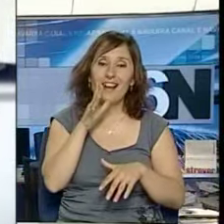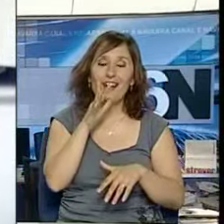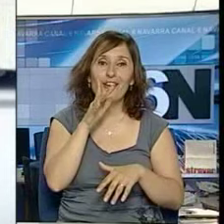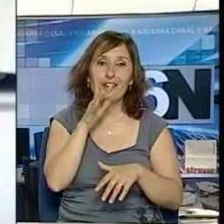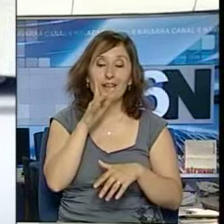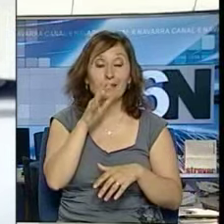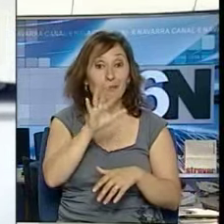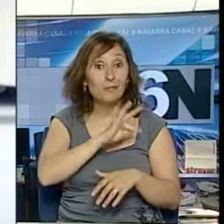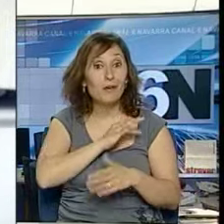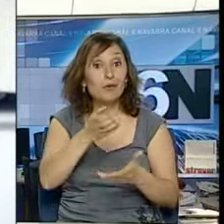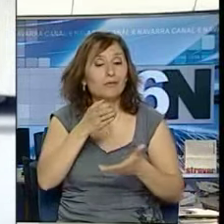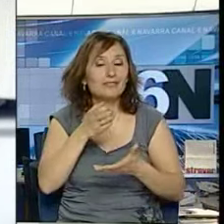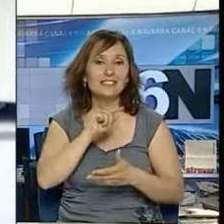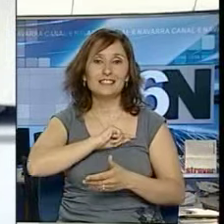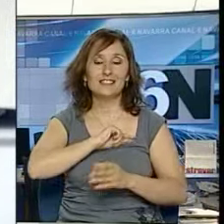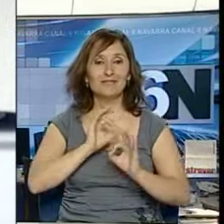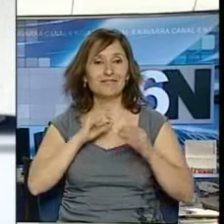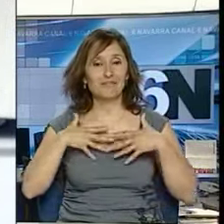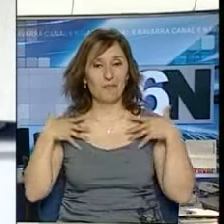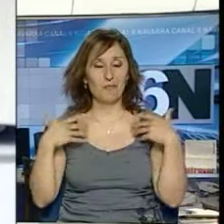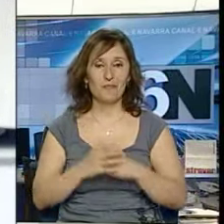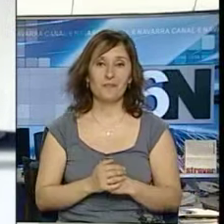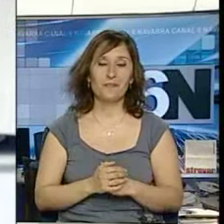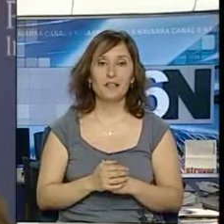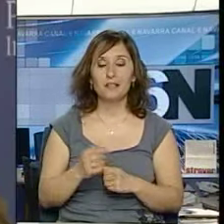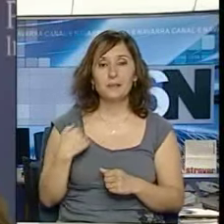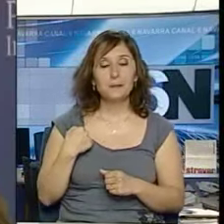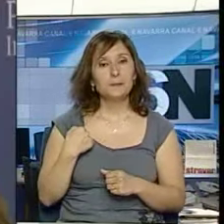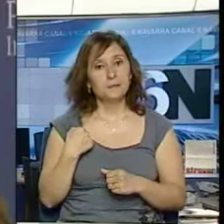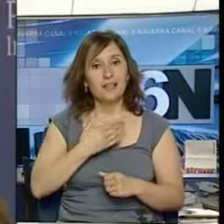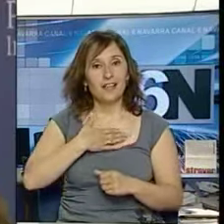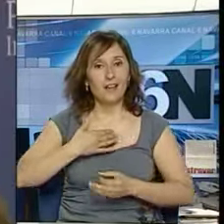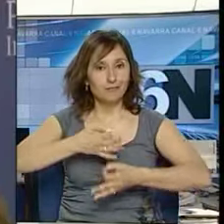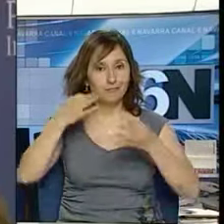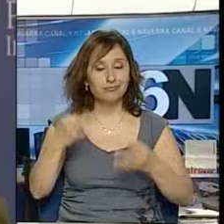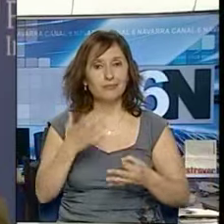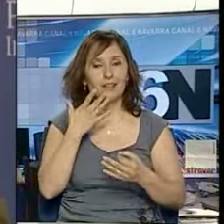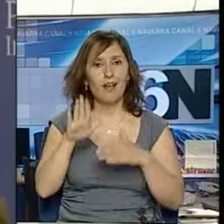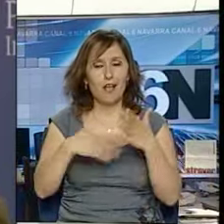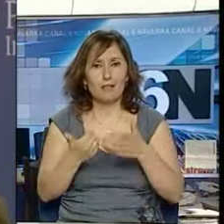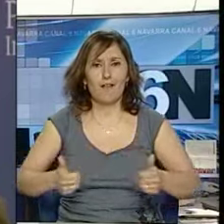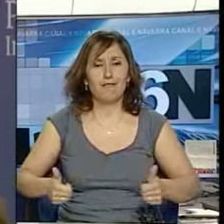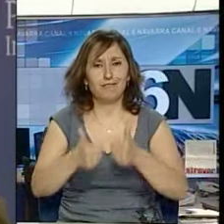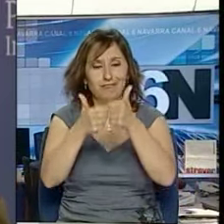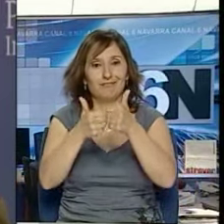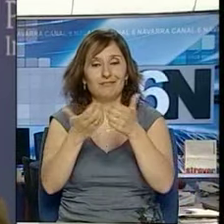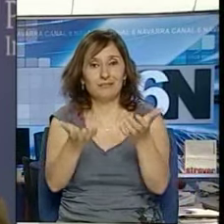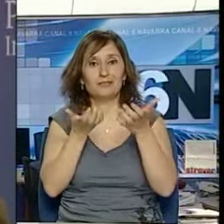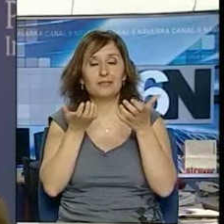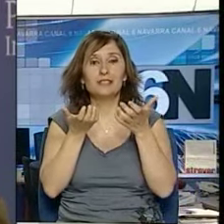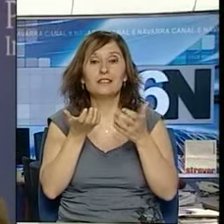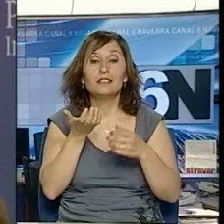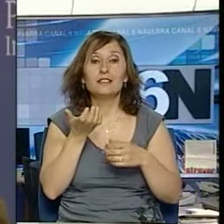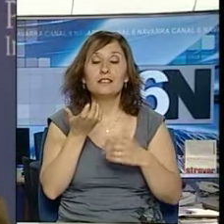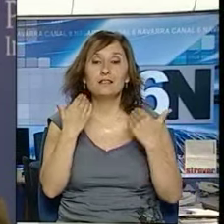por este reconocimiento. Estábamos convencidos, o queríamos estar convencidos de que podíamos llegar a la final y una vez estar ahí, pues